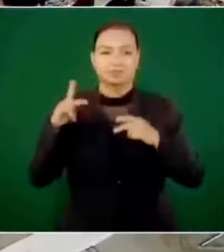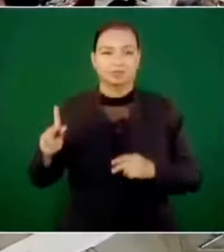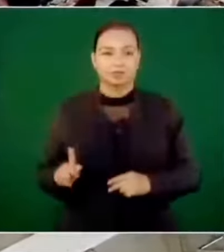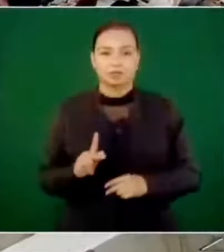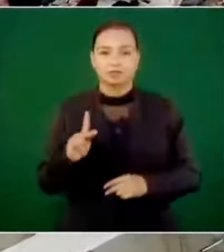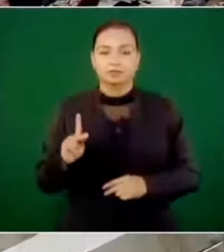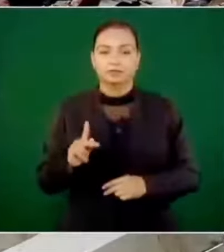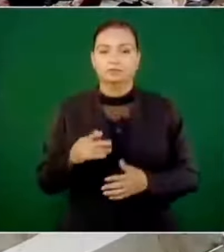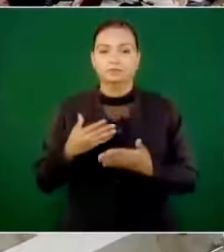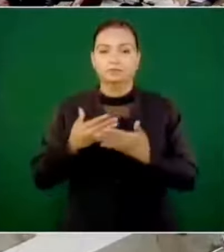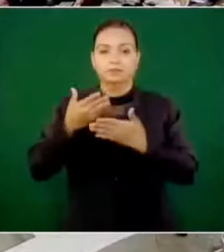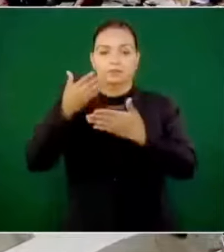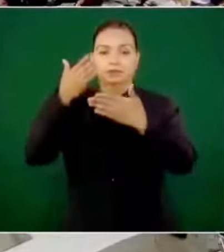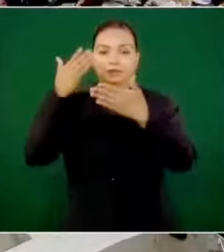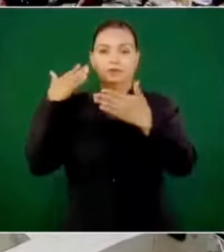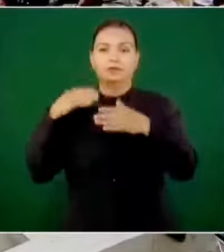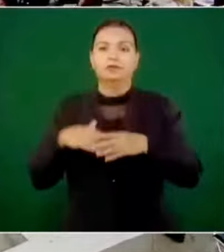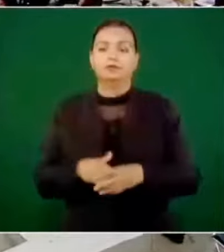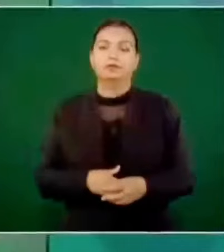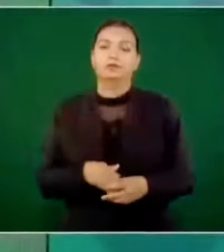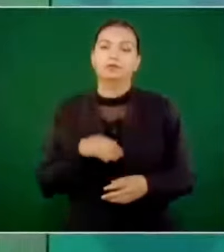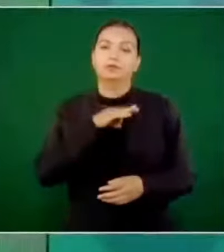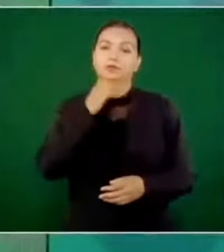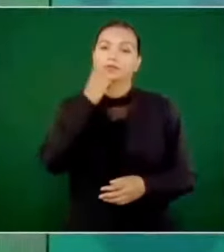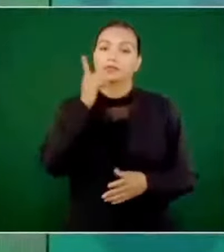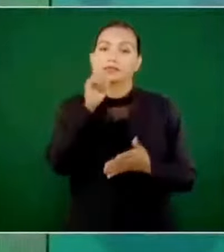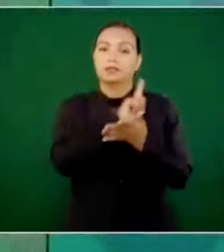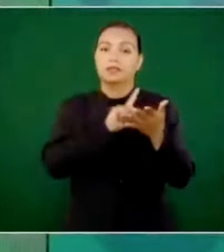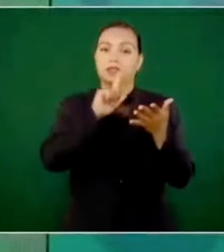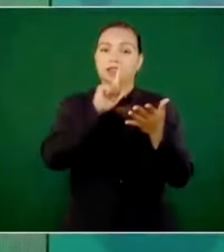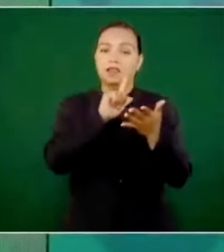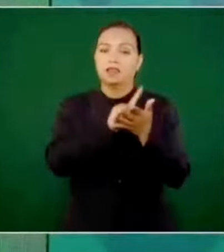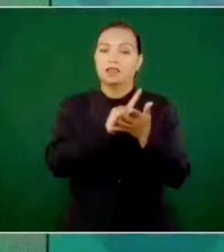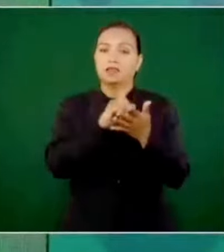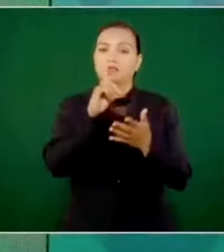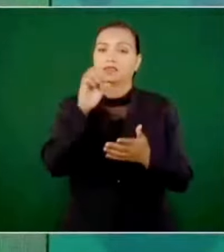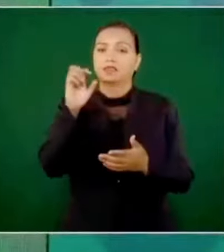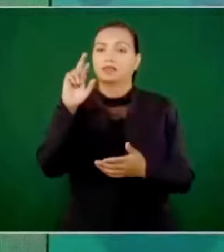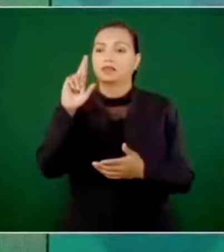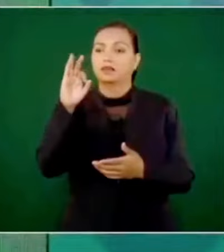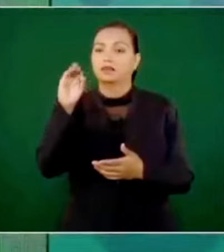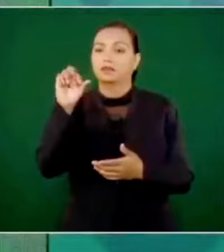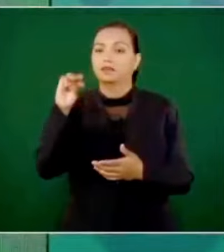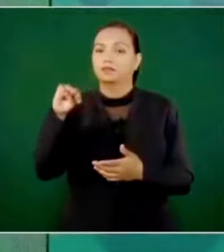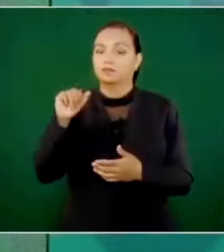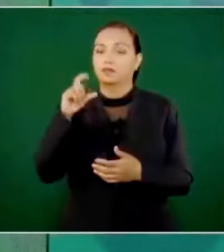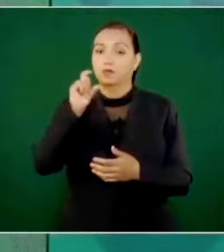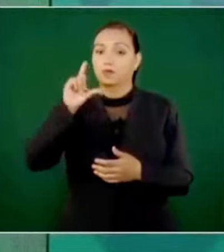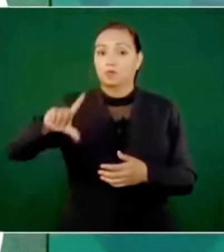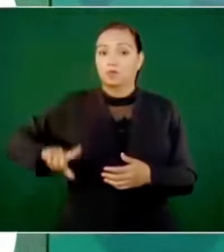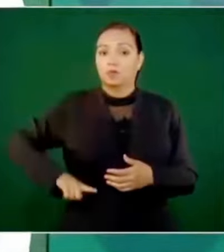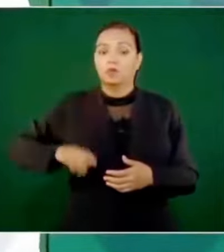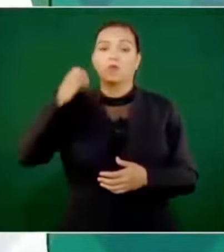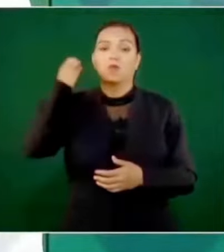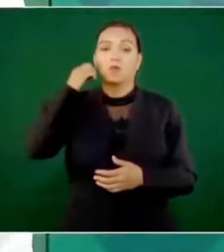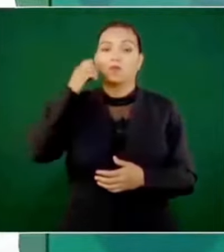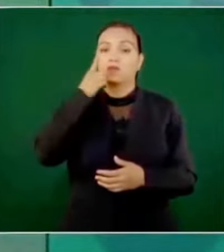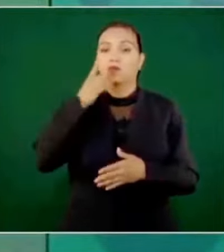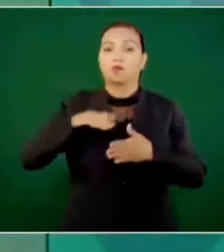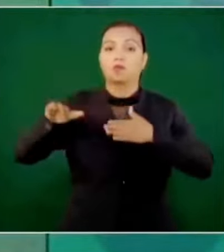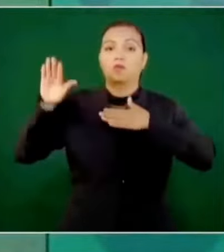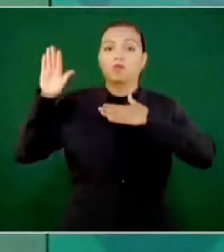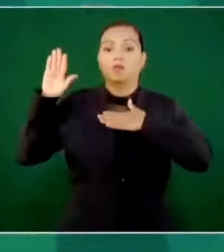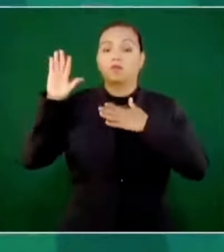Antes de proclamar las leyes de reforma, siendo gobernador de Oaxaca, al jurar la Constitución de